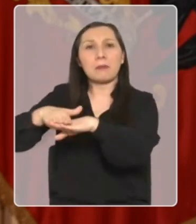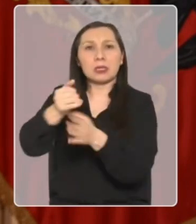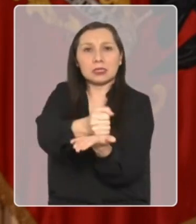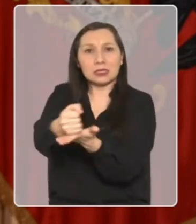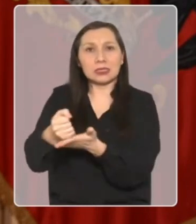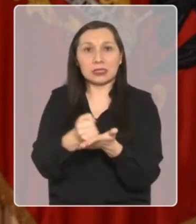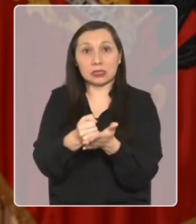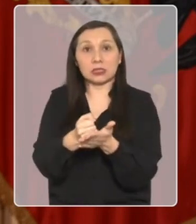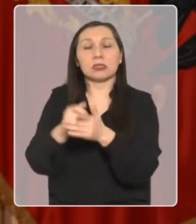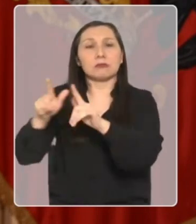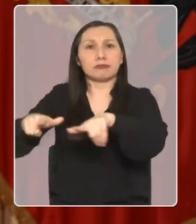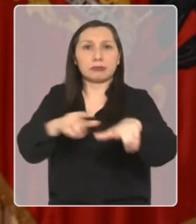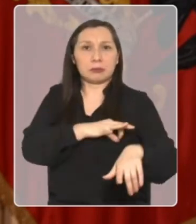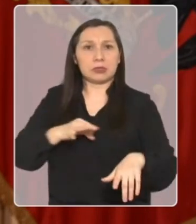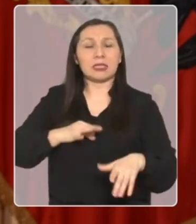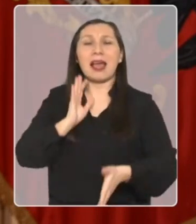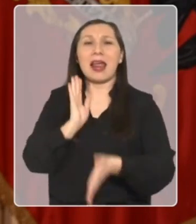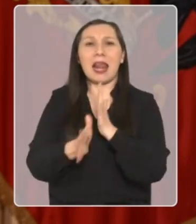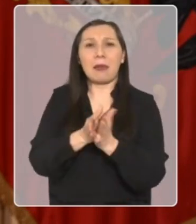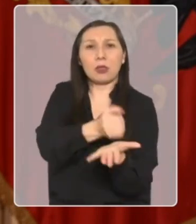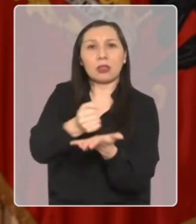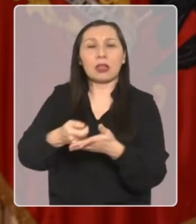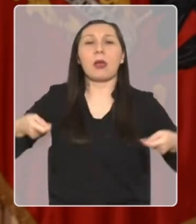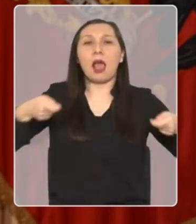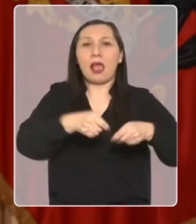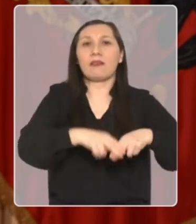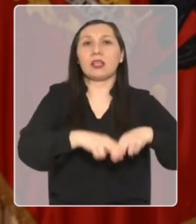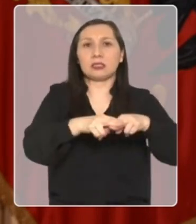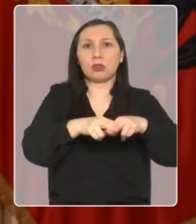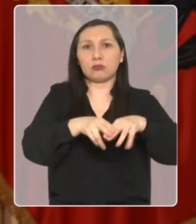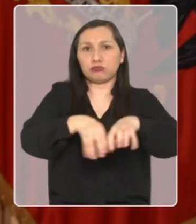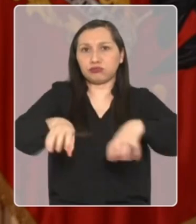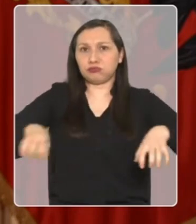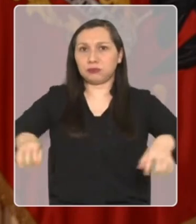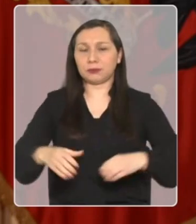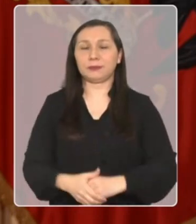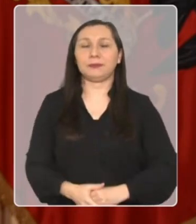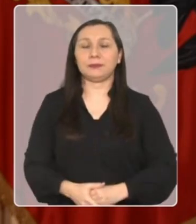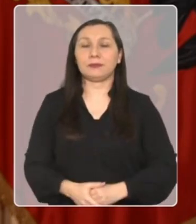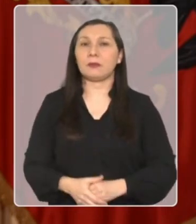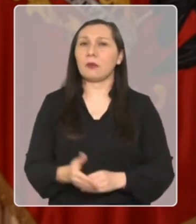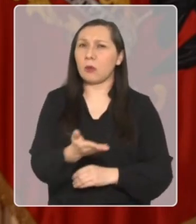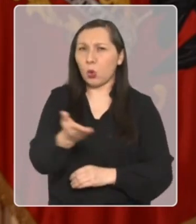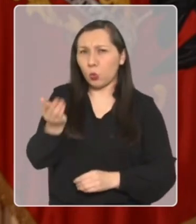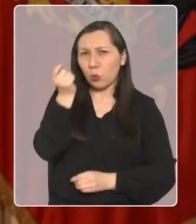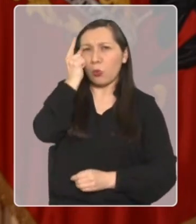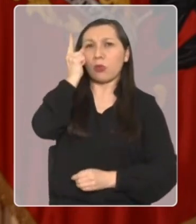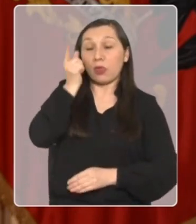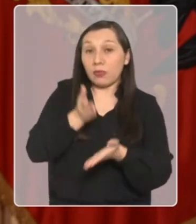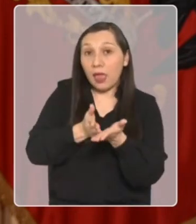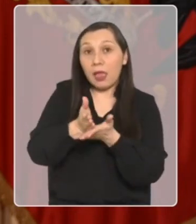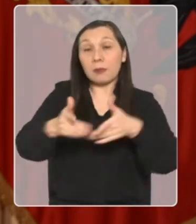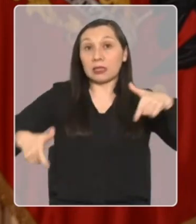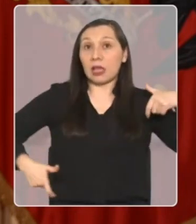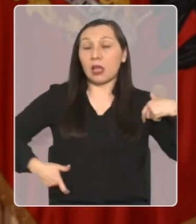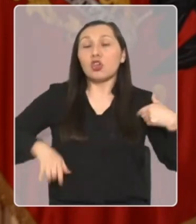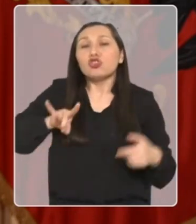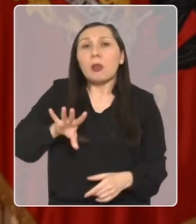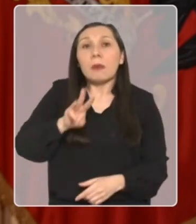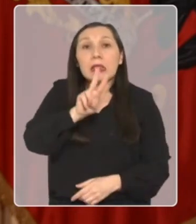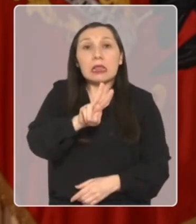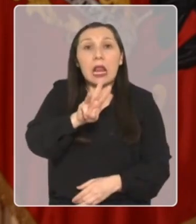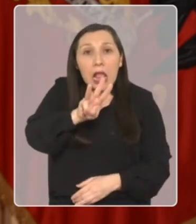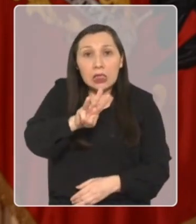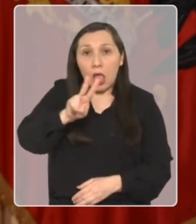sectoriales, lo que va a permitir acelerar los procesos de inversión y racionalizarlos. Para que se hagan una idea, al iniciar el gobierno, solo 31